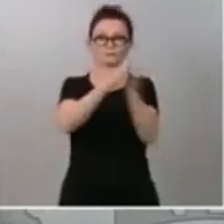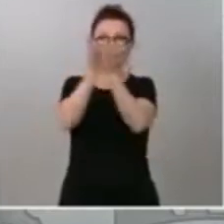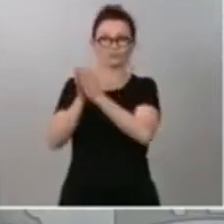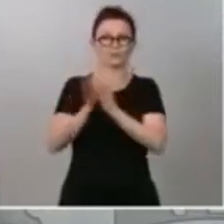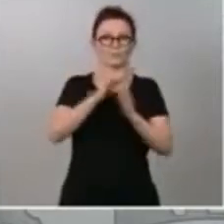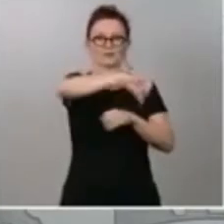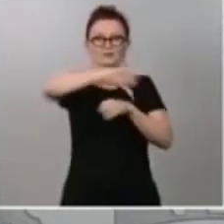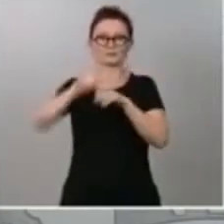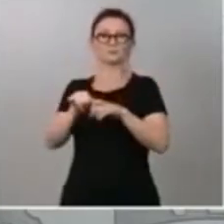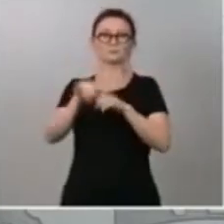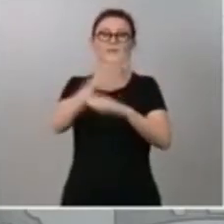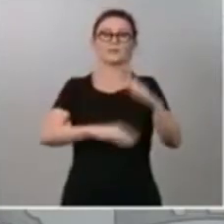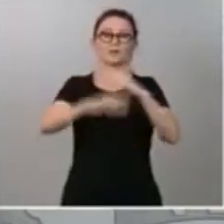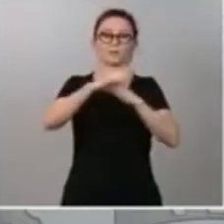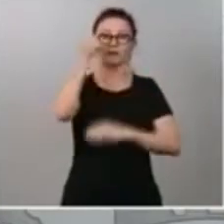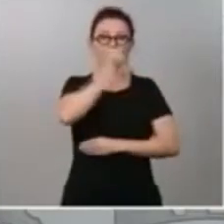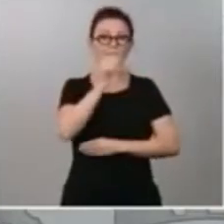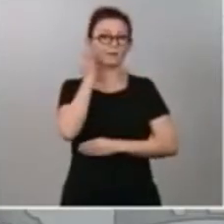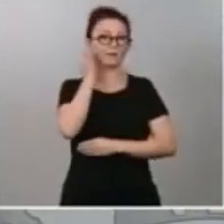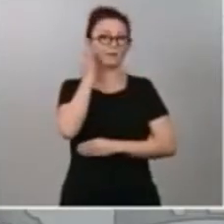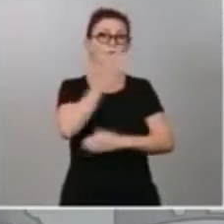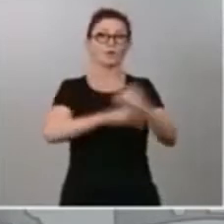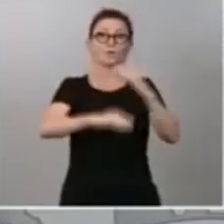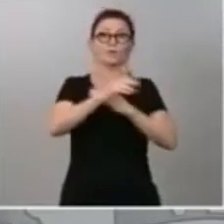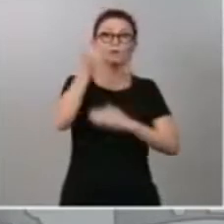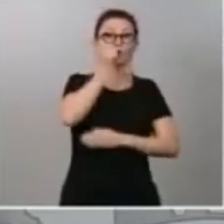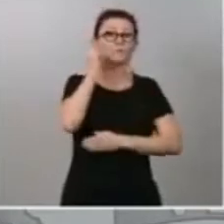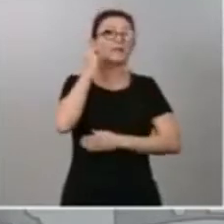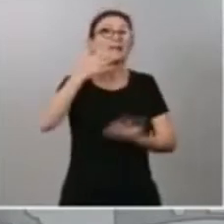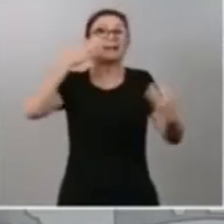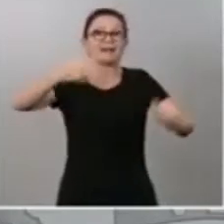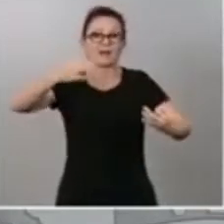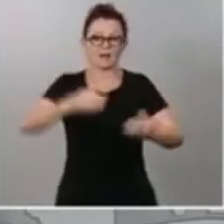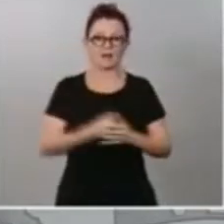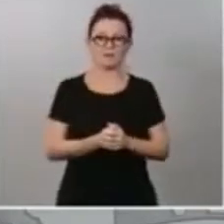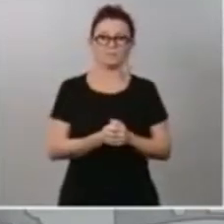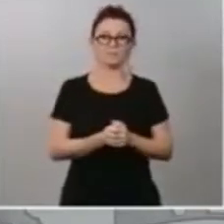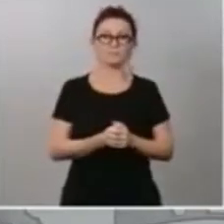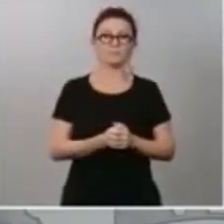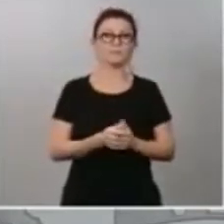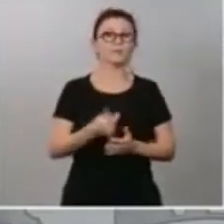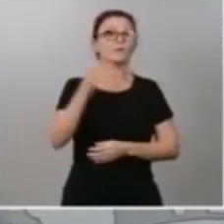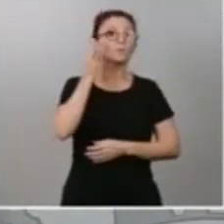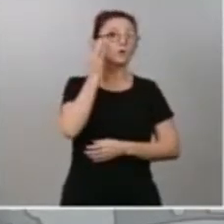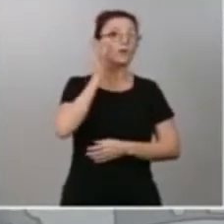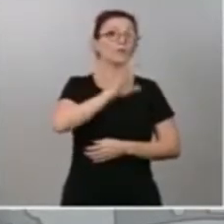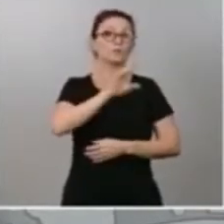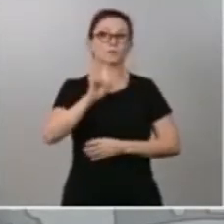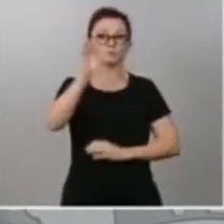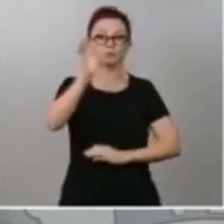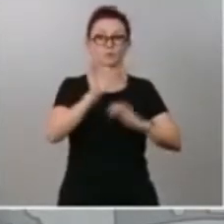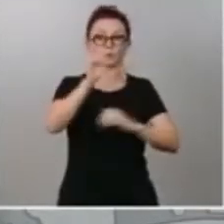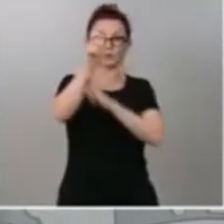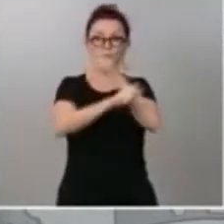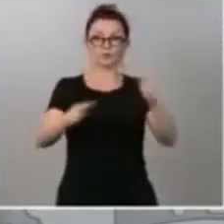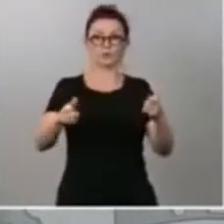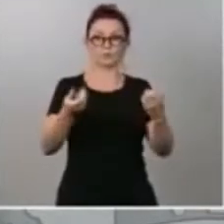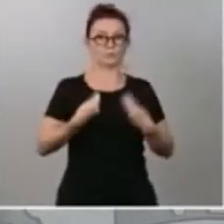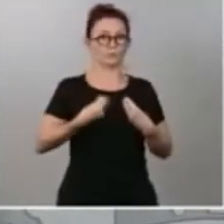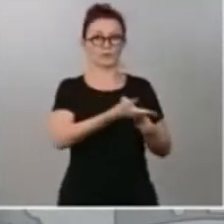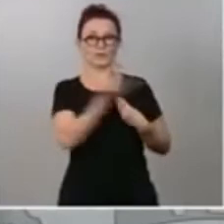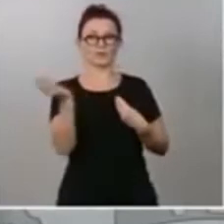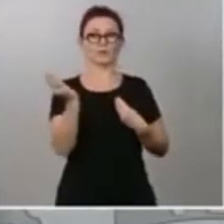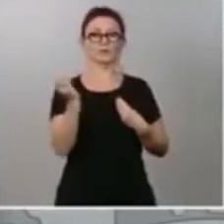género, la igualdad real entre hombres y mujeres. Las mujeres suponen el 51% de la población y son ellas, de nuevo, las más